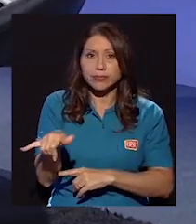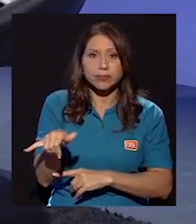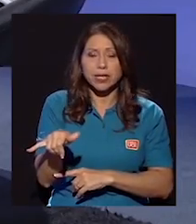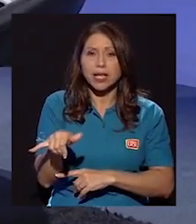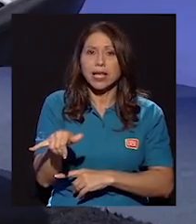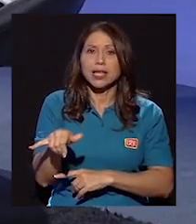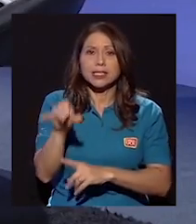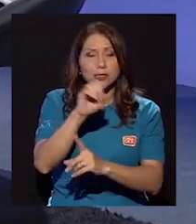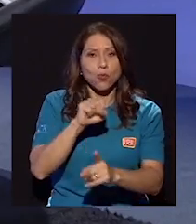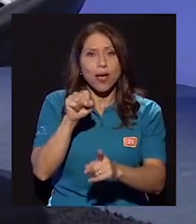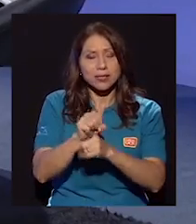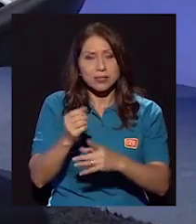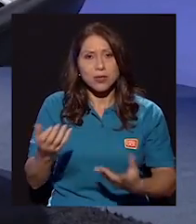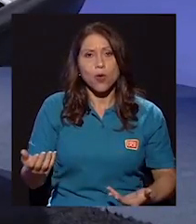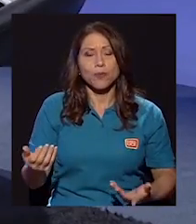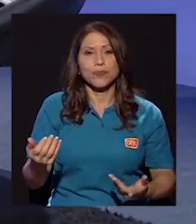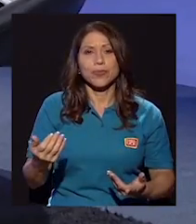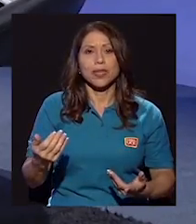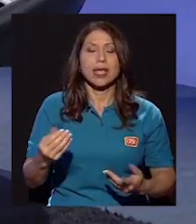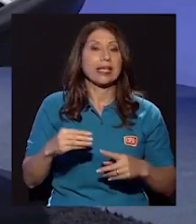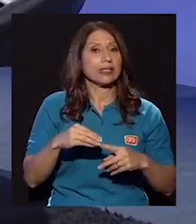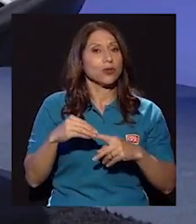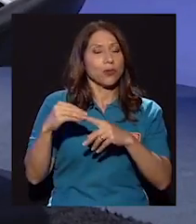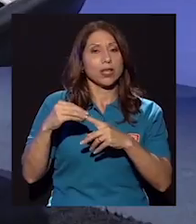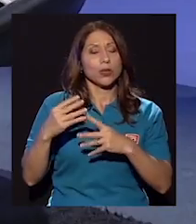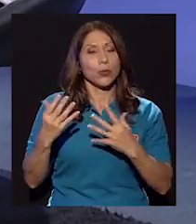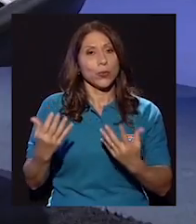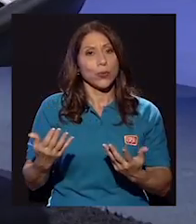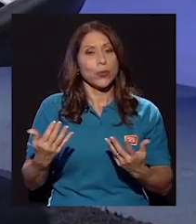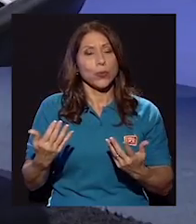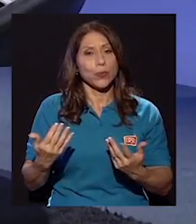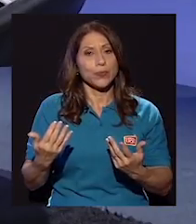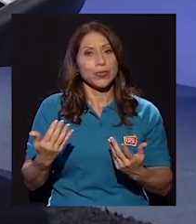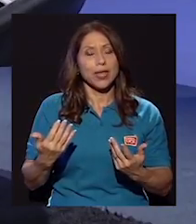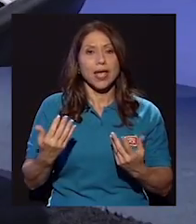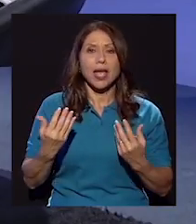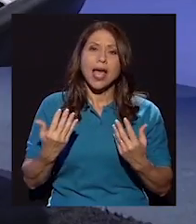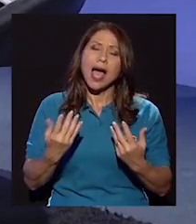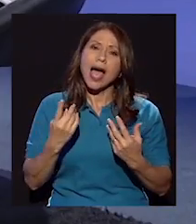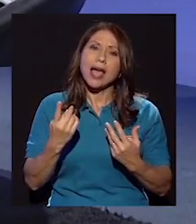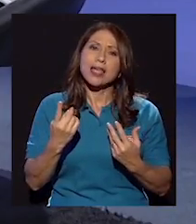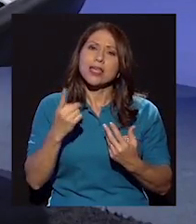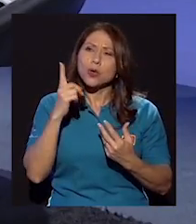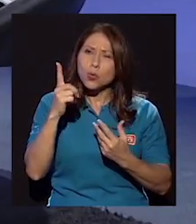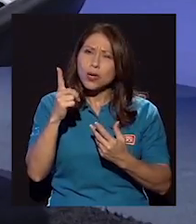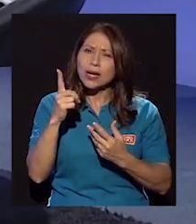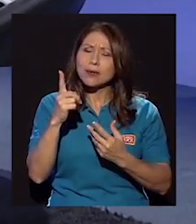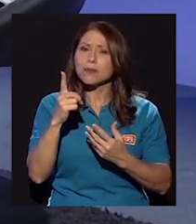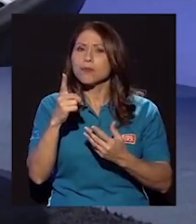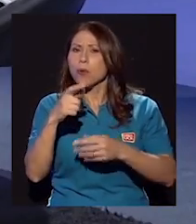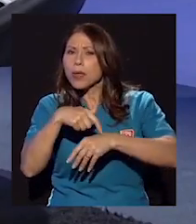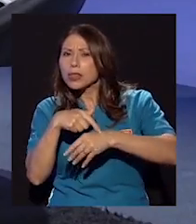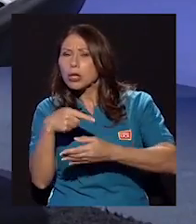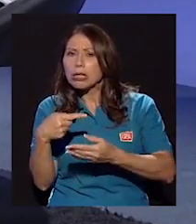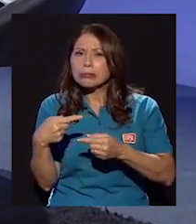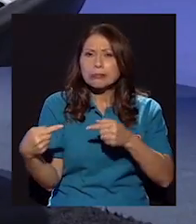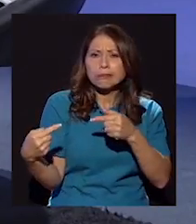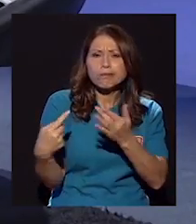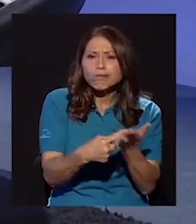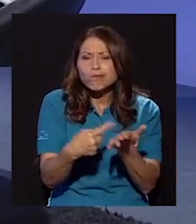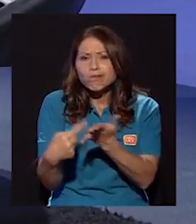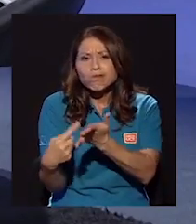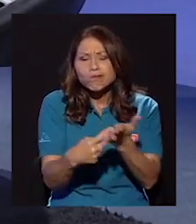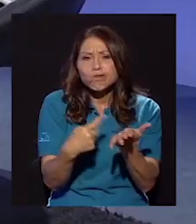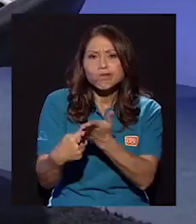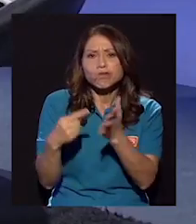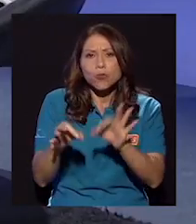situación y sobre todo lo que... Hay un centro de polémica muy importante ahora dentro del ámbito